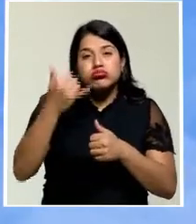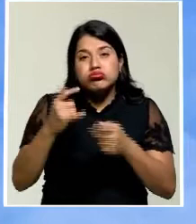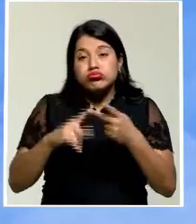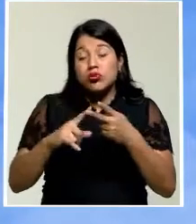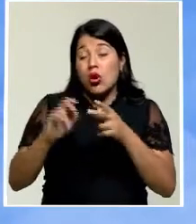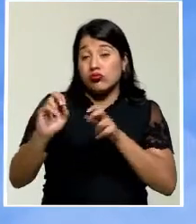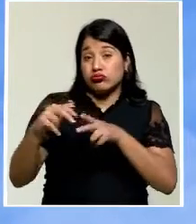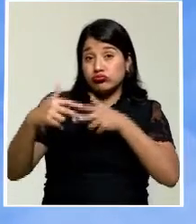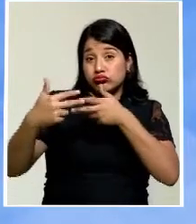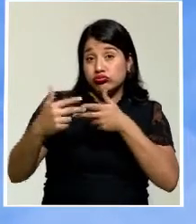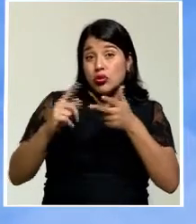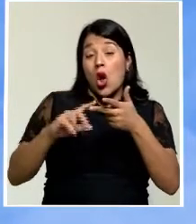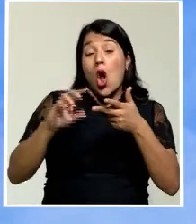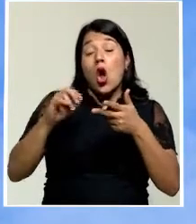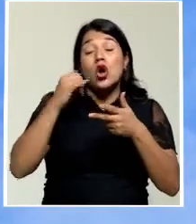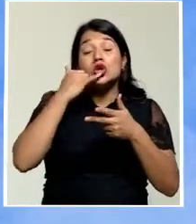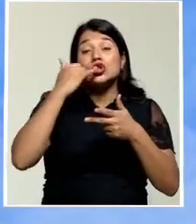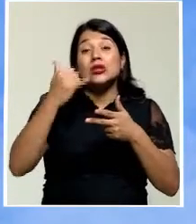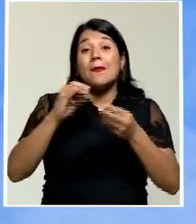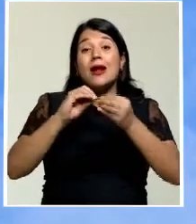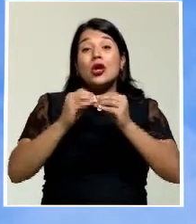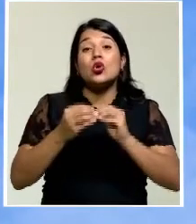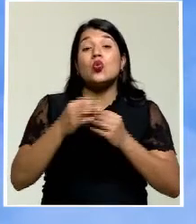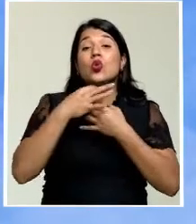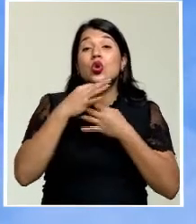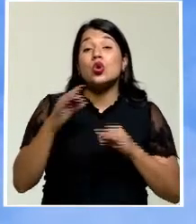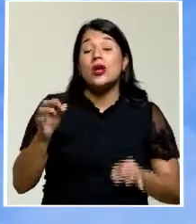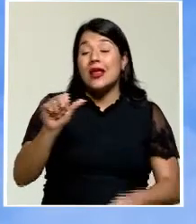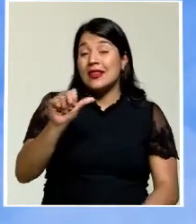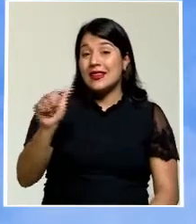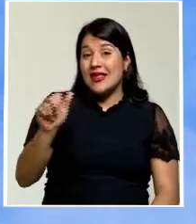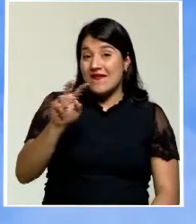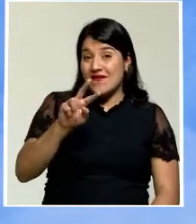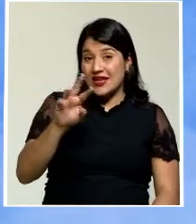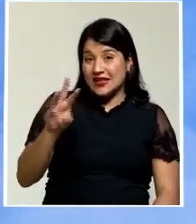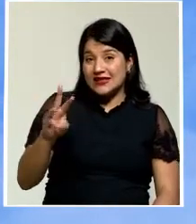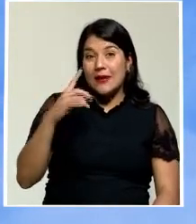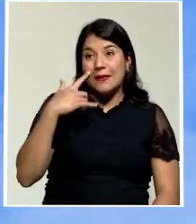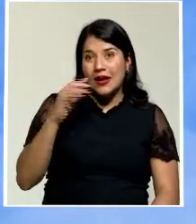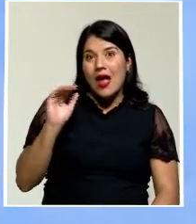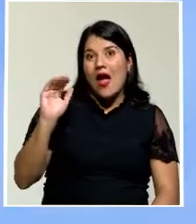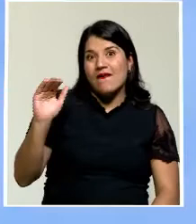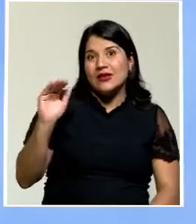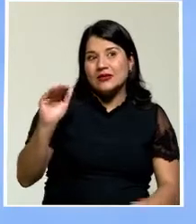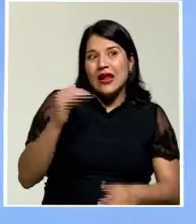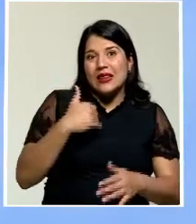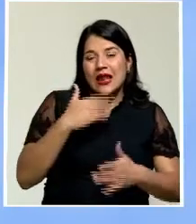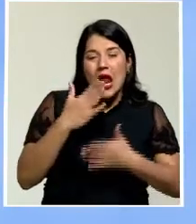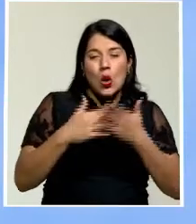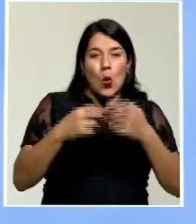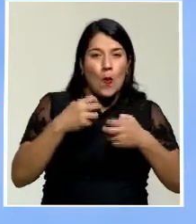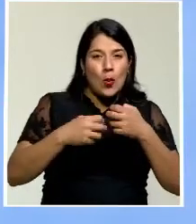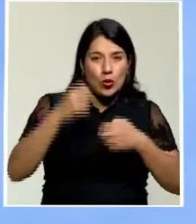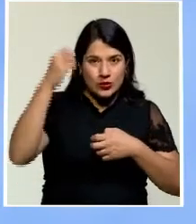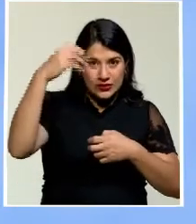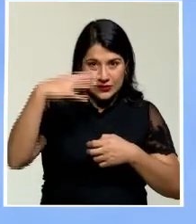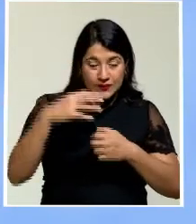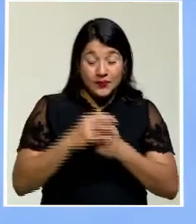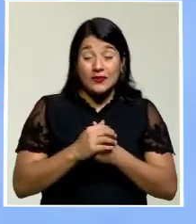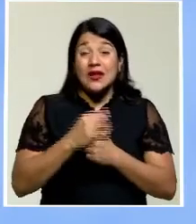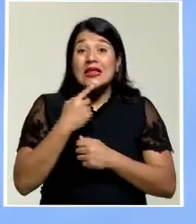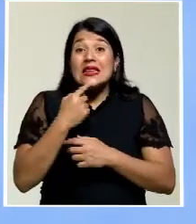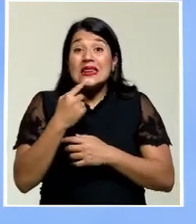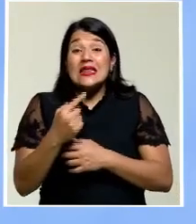llamar a la línea gratuita 1026 para reportar averías. En esta institución rogaron a sus